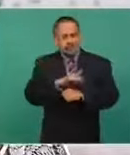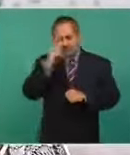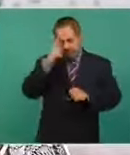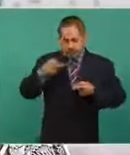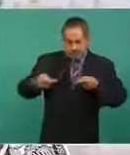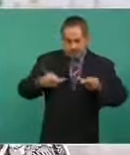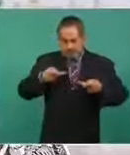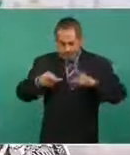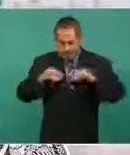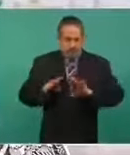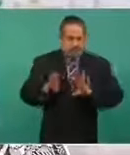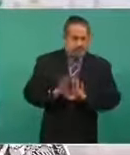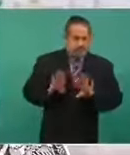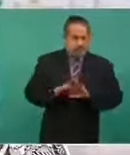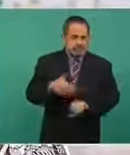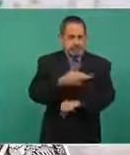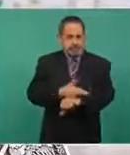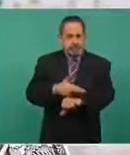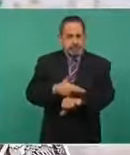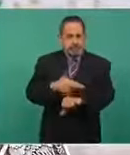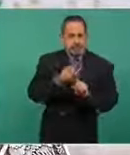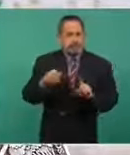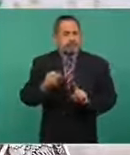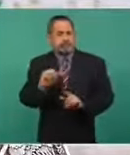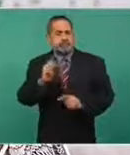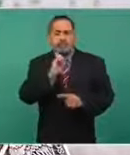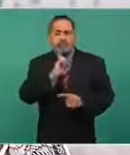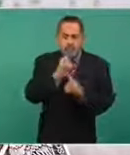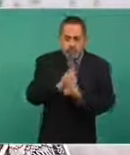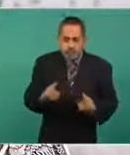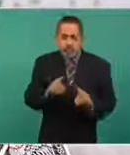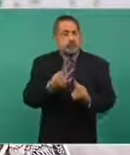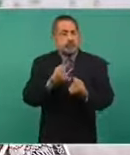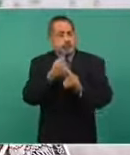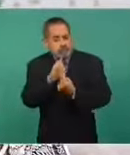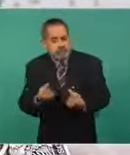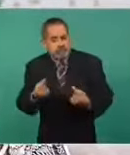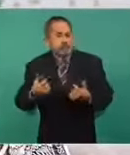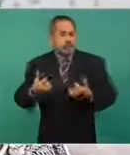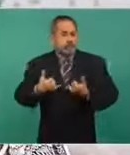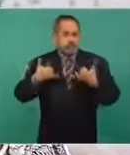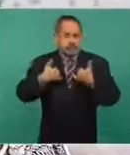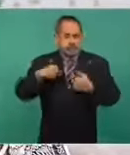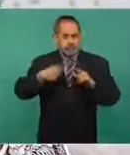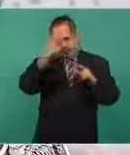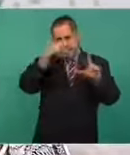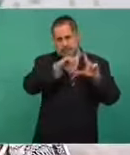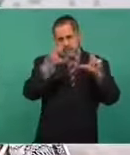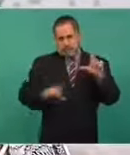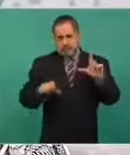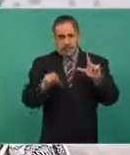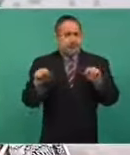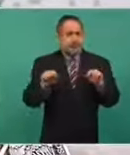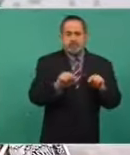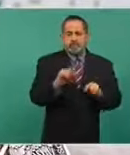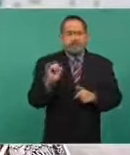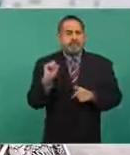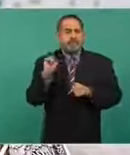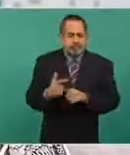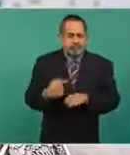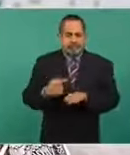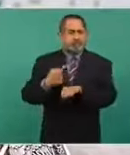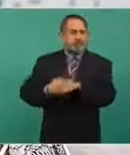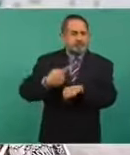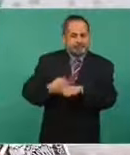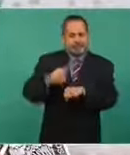las condiciones para que las niñas, niños y adolescentes de México que padecen alguna enfermedad crónica que les